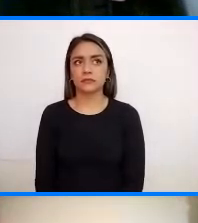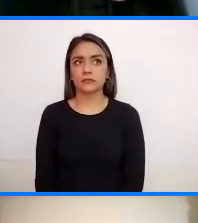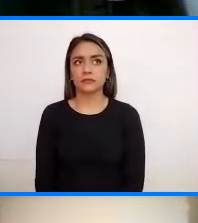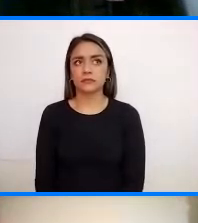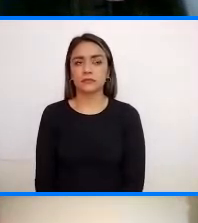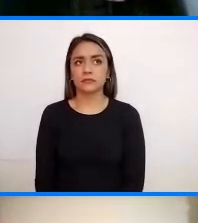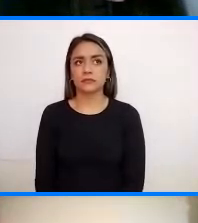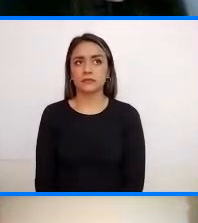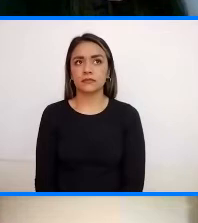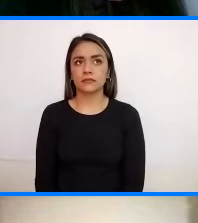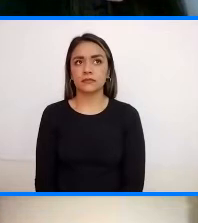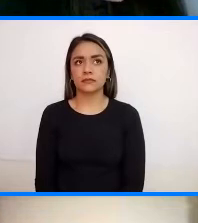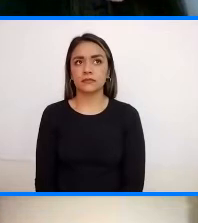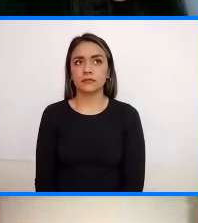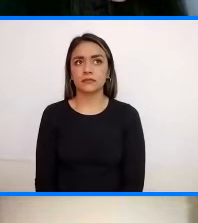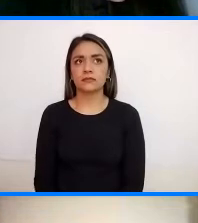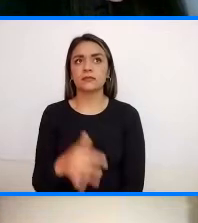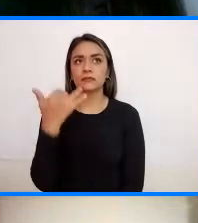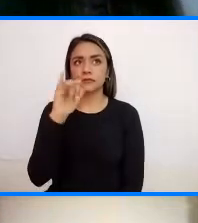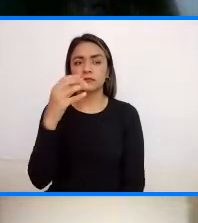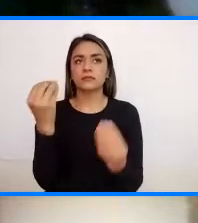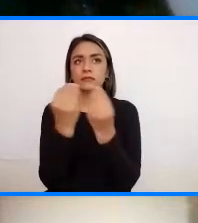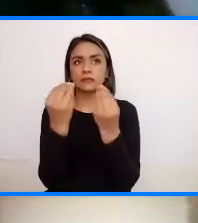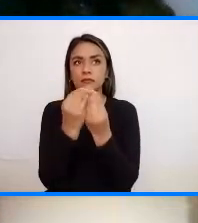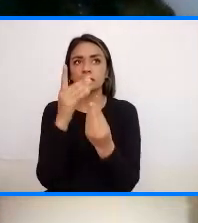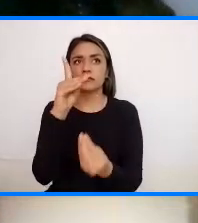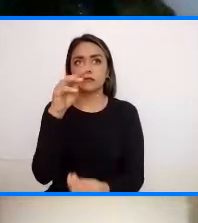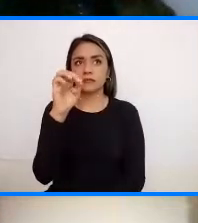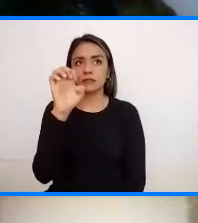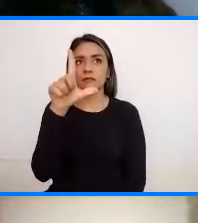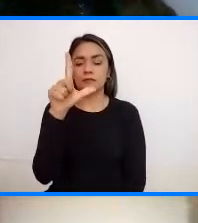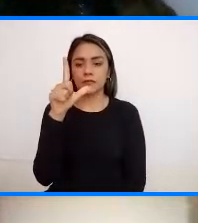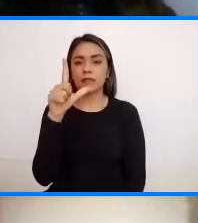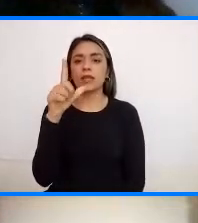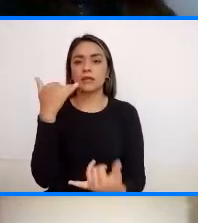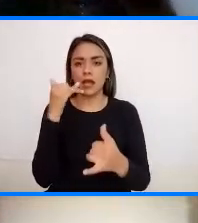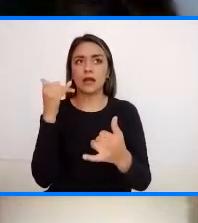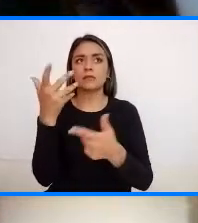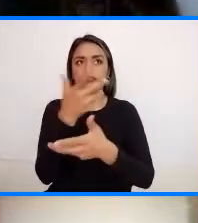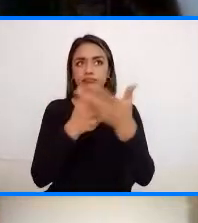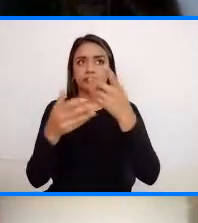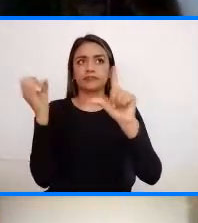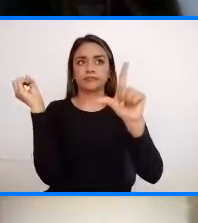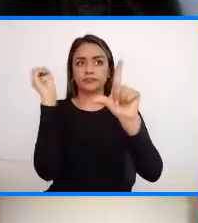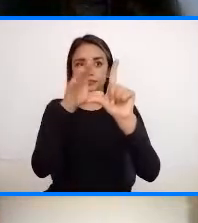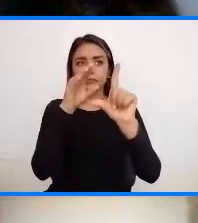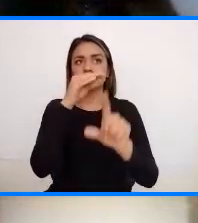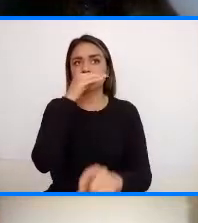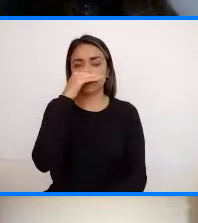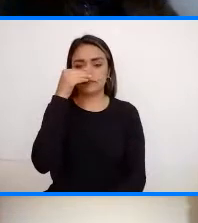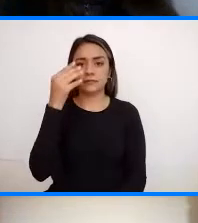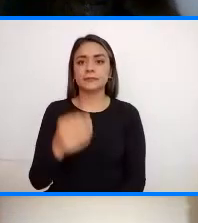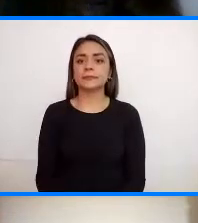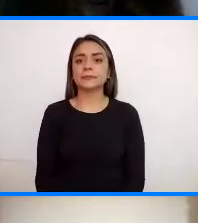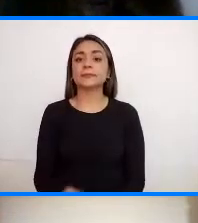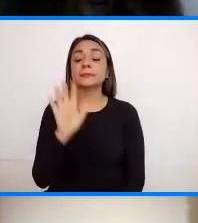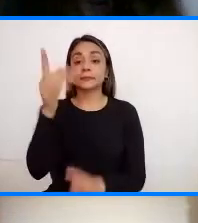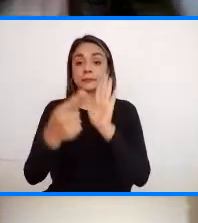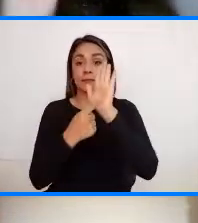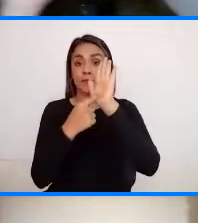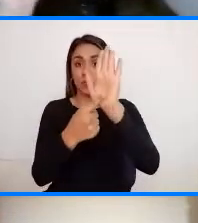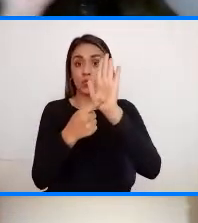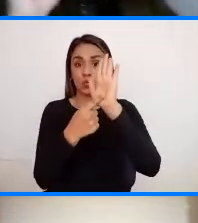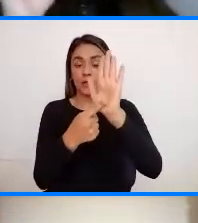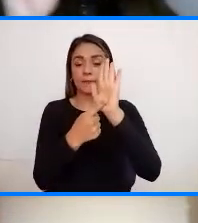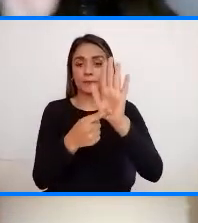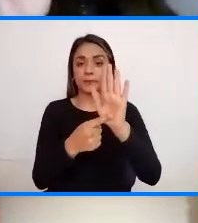Ya mi compañero Dani Él compartió el link, profe Ok, les voy a mostrar cómo es Son